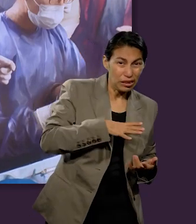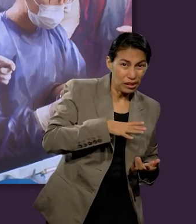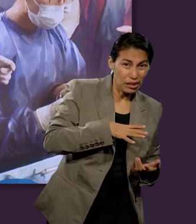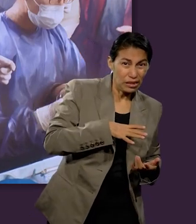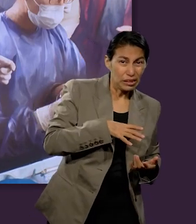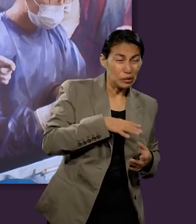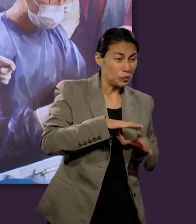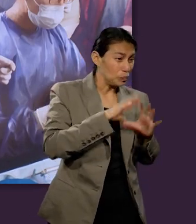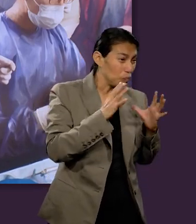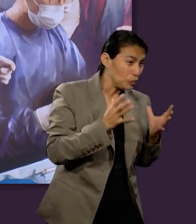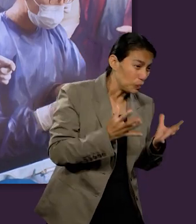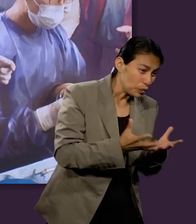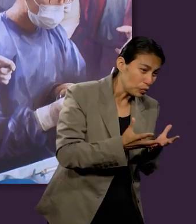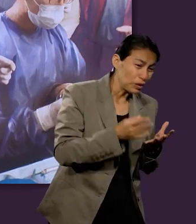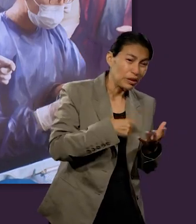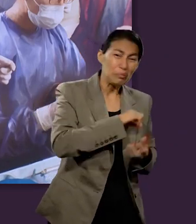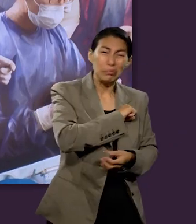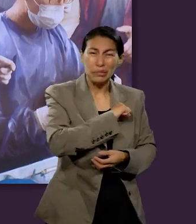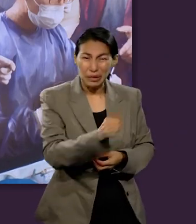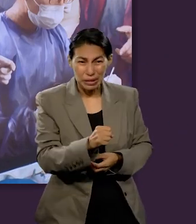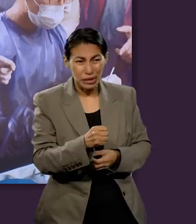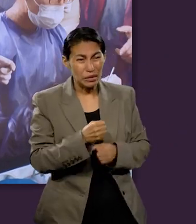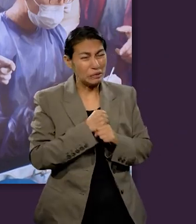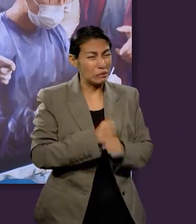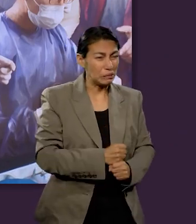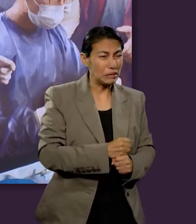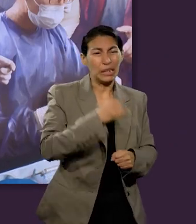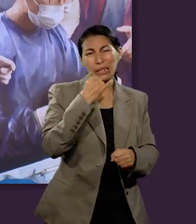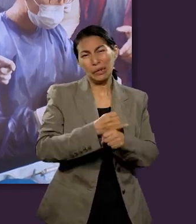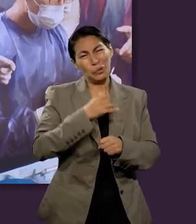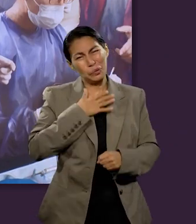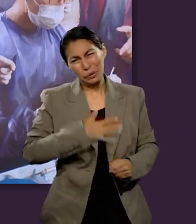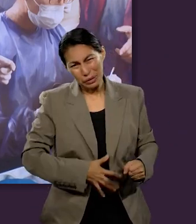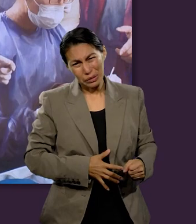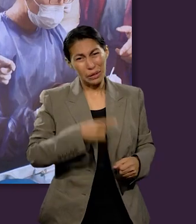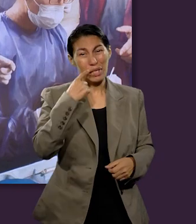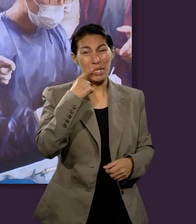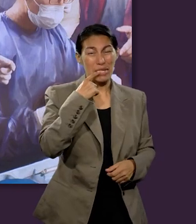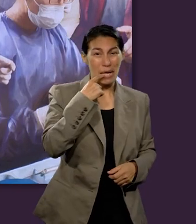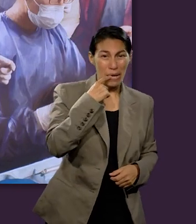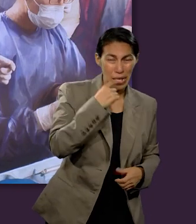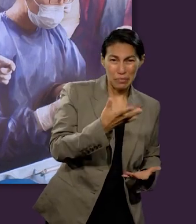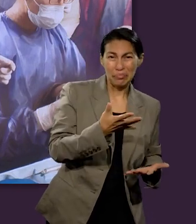ya no va haber más llanto, no va haber más dolor. Vivimos en un mundo cruel,